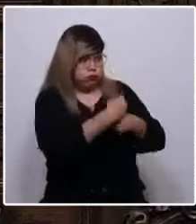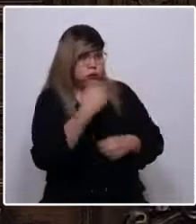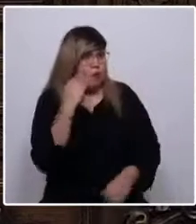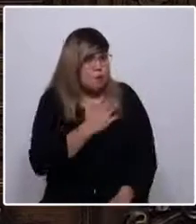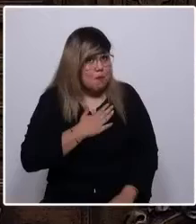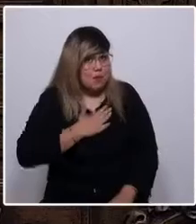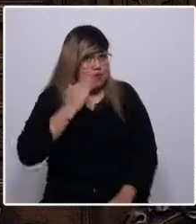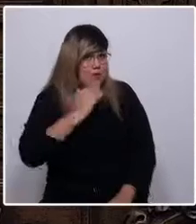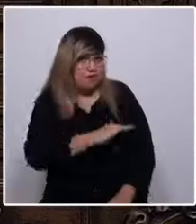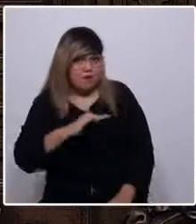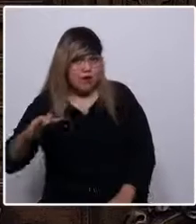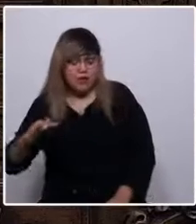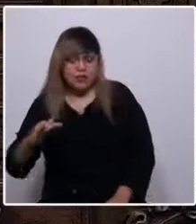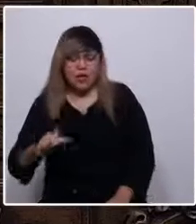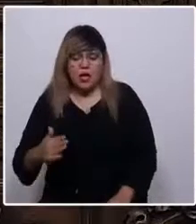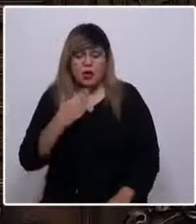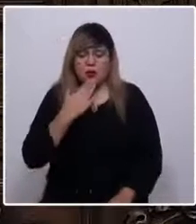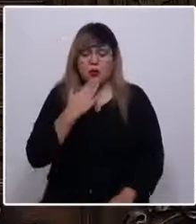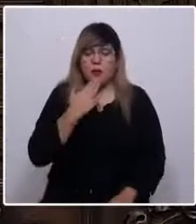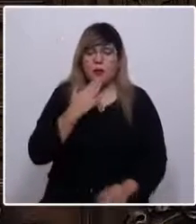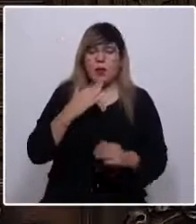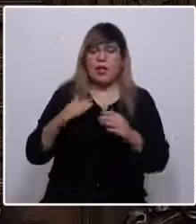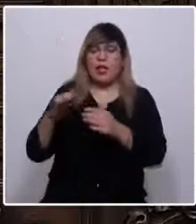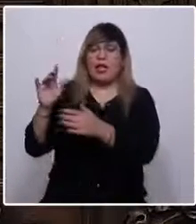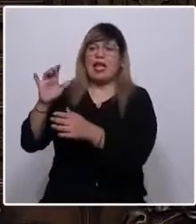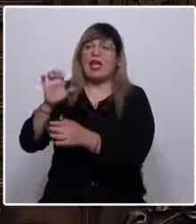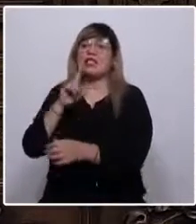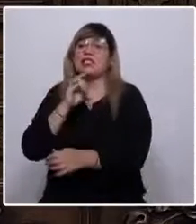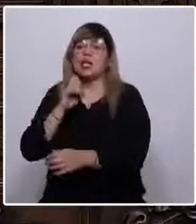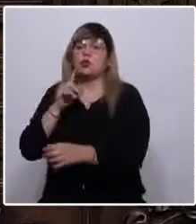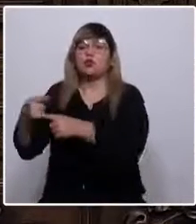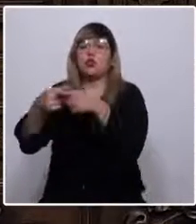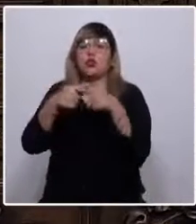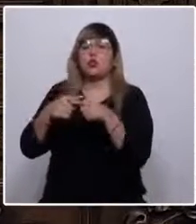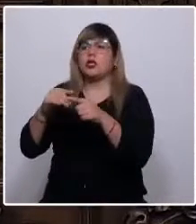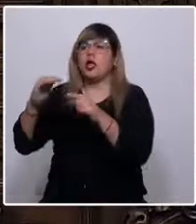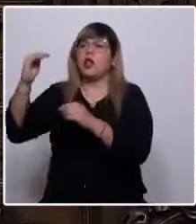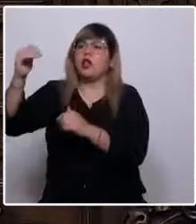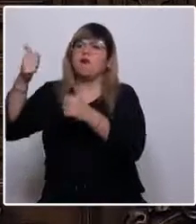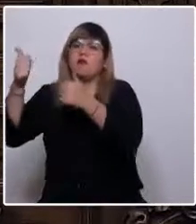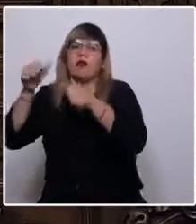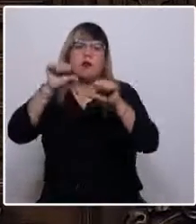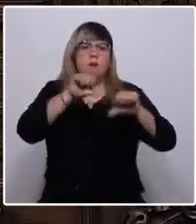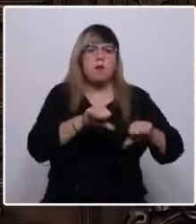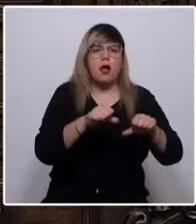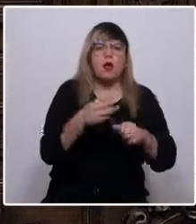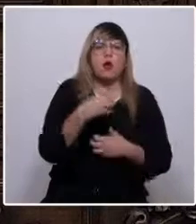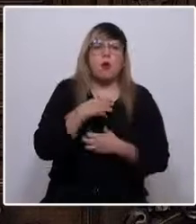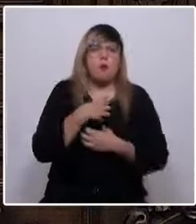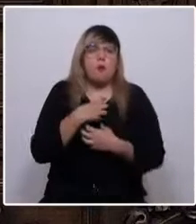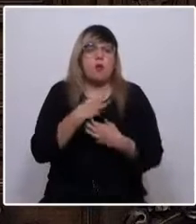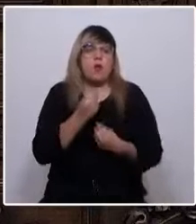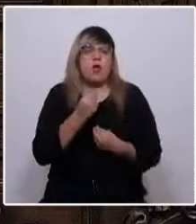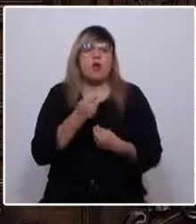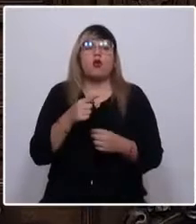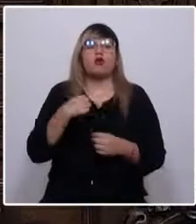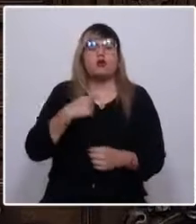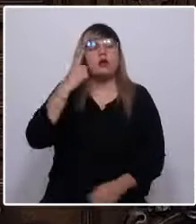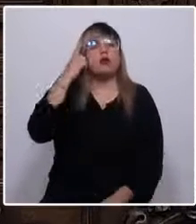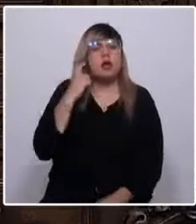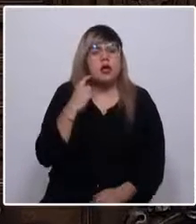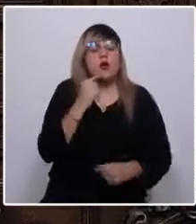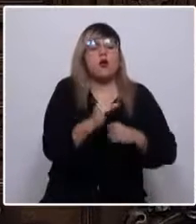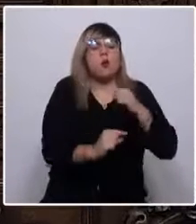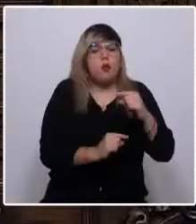adquiridas por la ansiedad de estatus, ni tampoco las corazas de la inseguridad y el miedo, creo en la autonomía progresiva de niños,